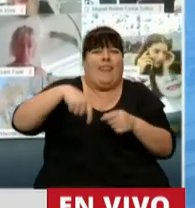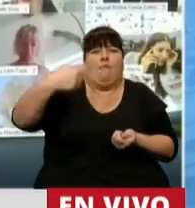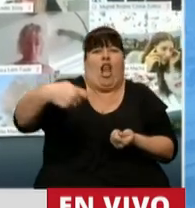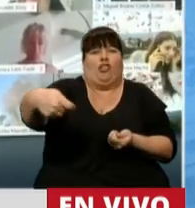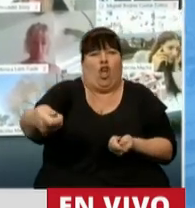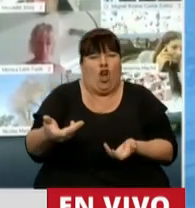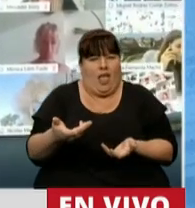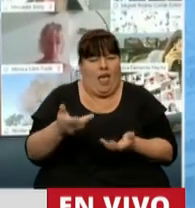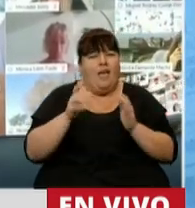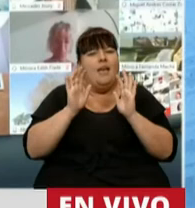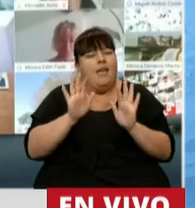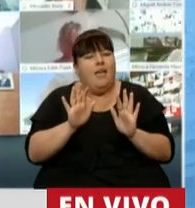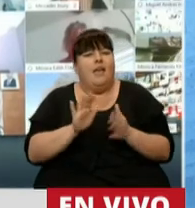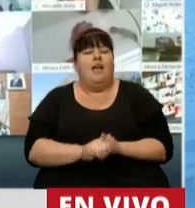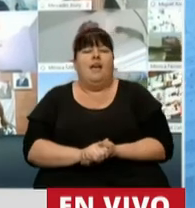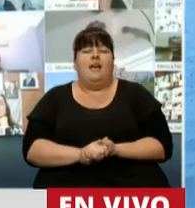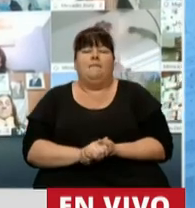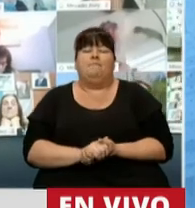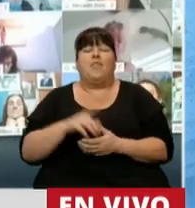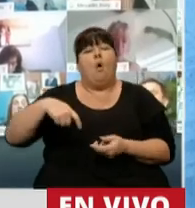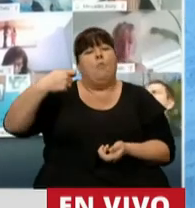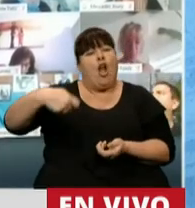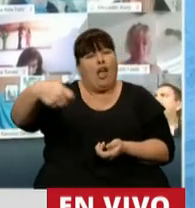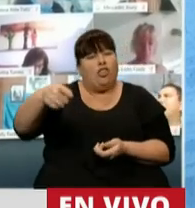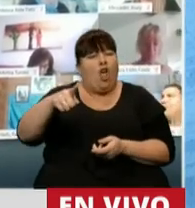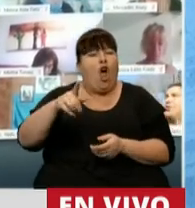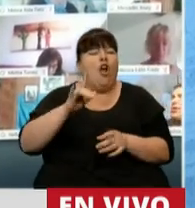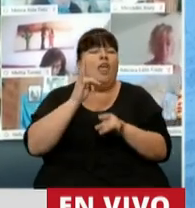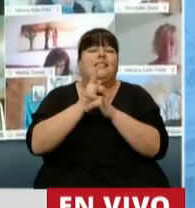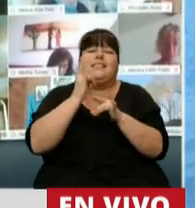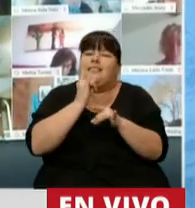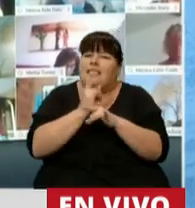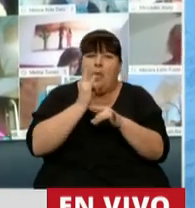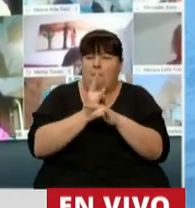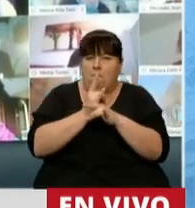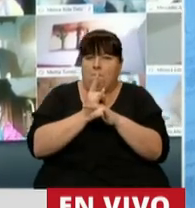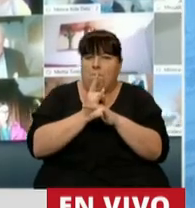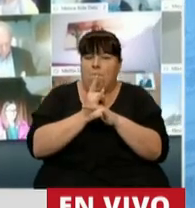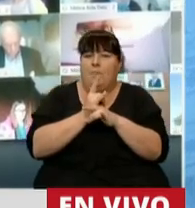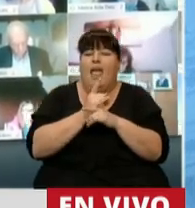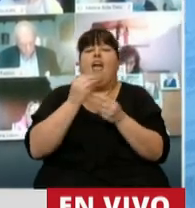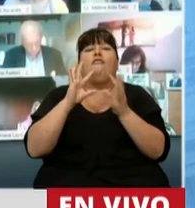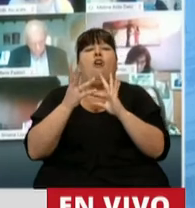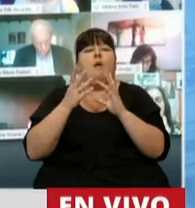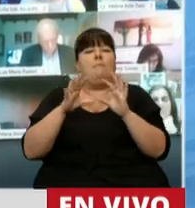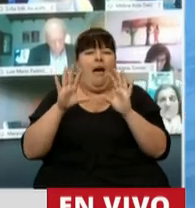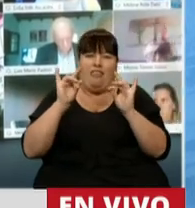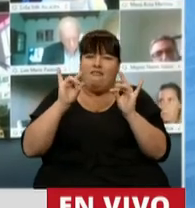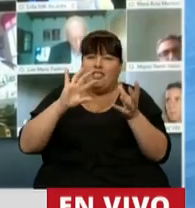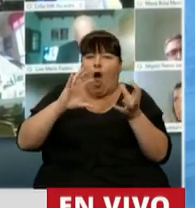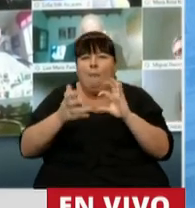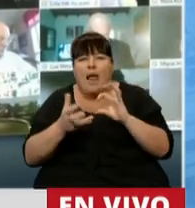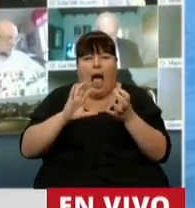moratoria. Mire, una moratoria siempre, siempre es de diseño complejo.